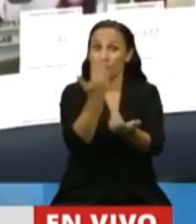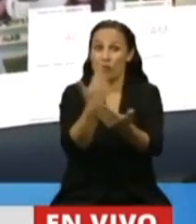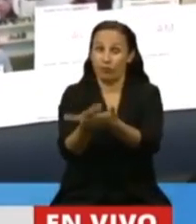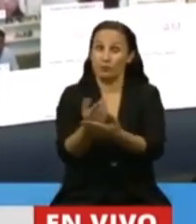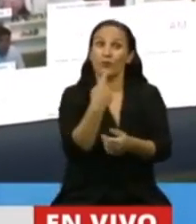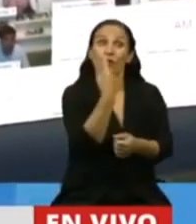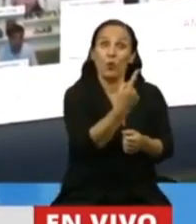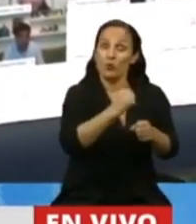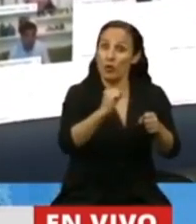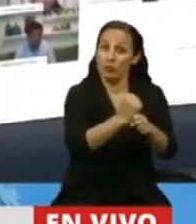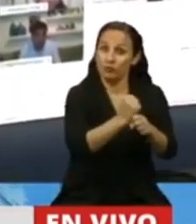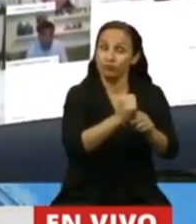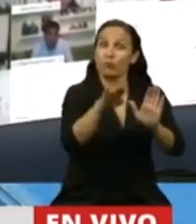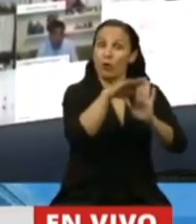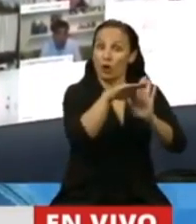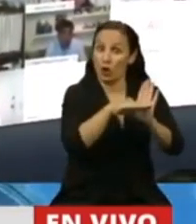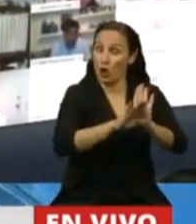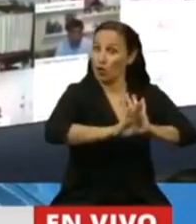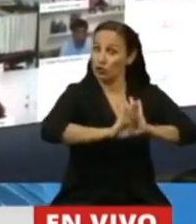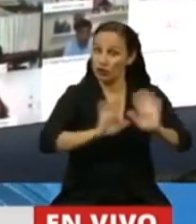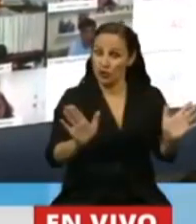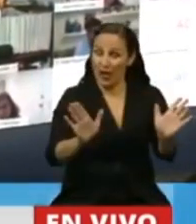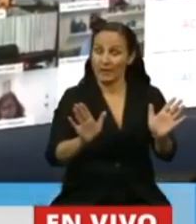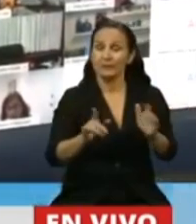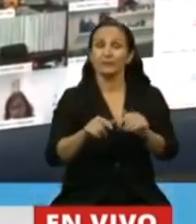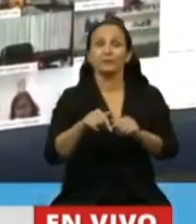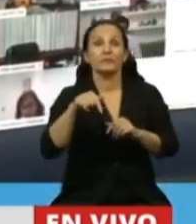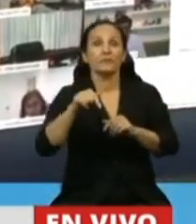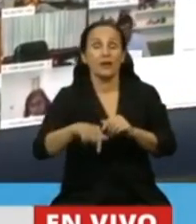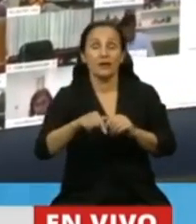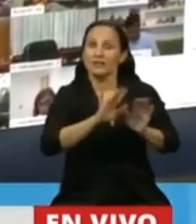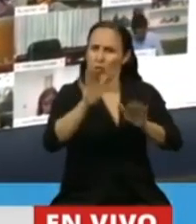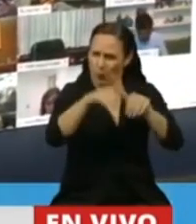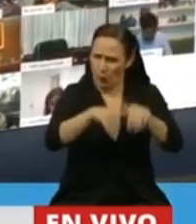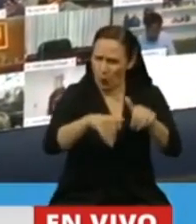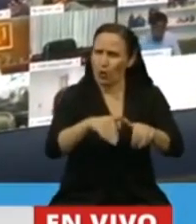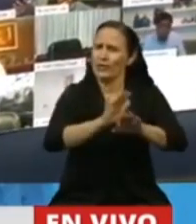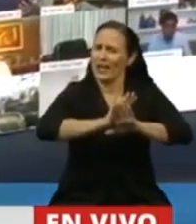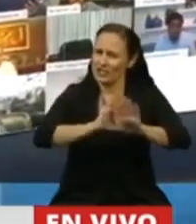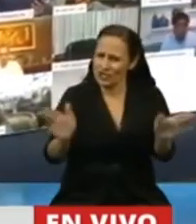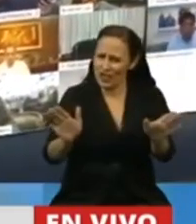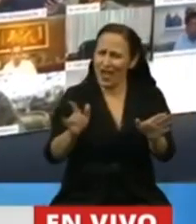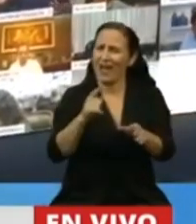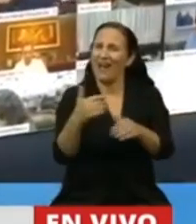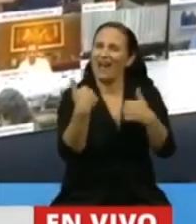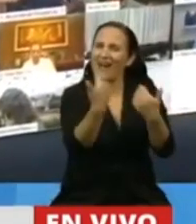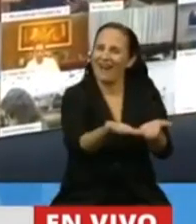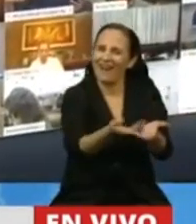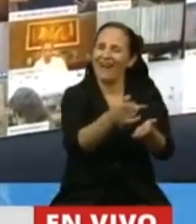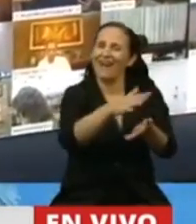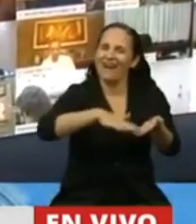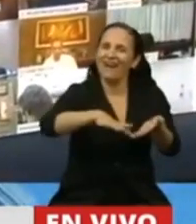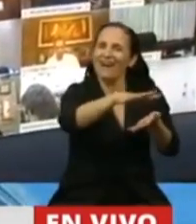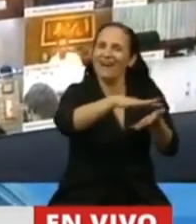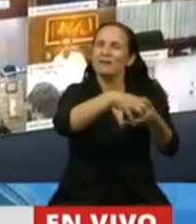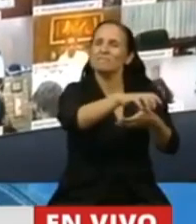este protocolo, estamos tratando, hemos votado ya aquella que beneficia a sectores que están, diría